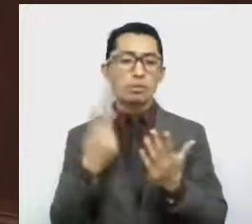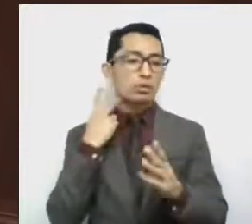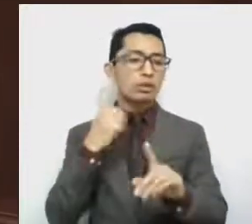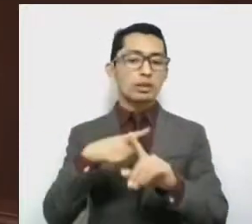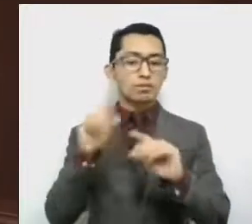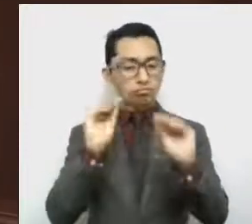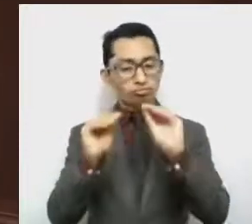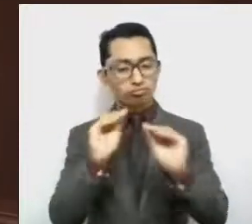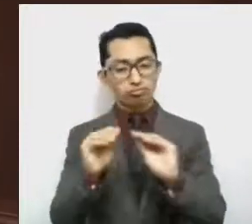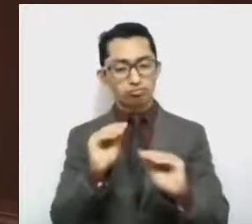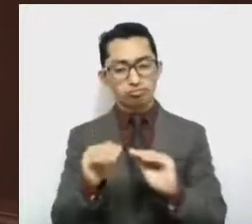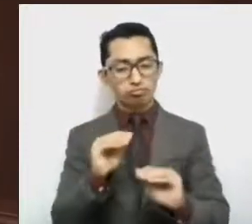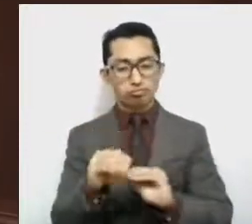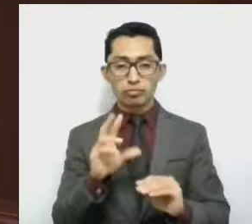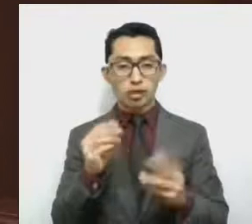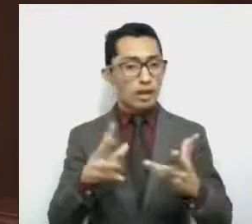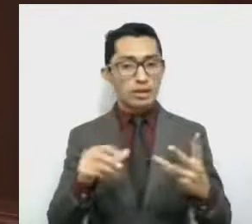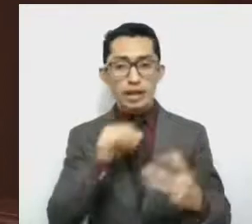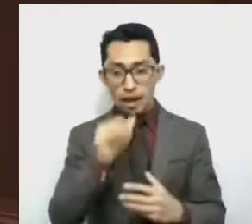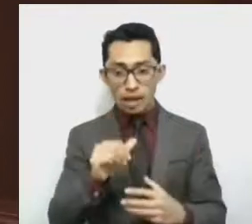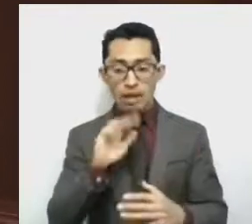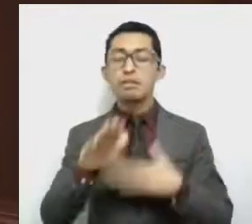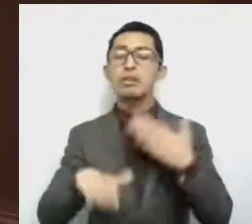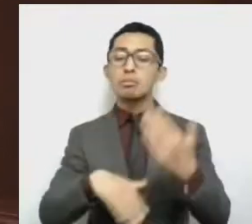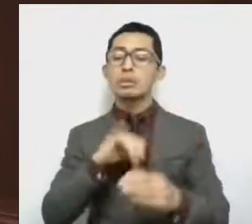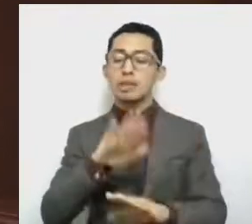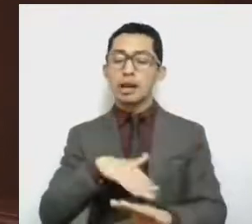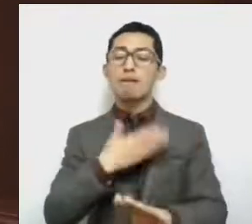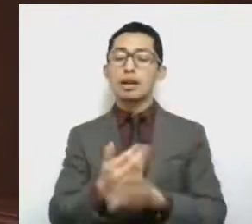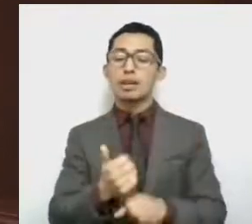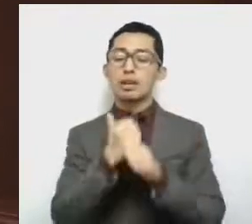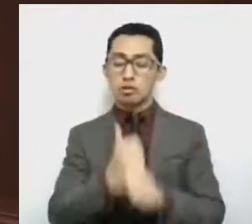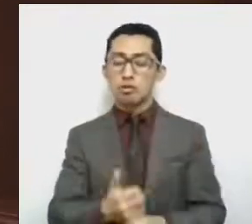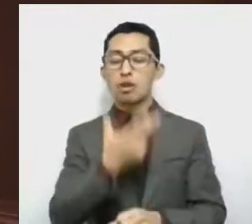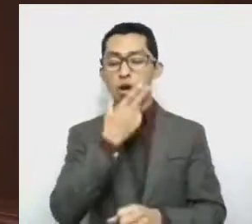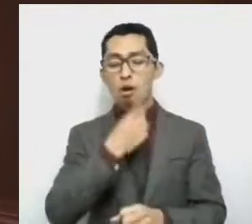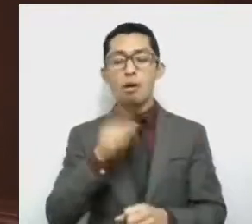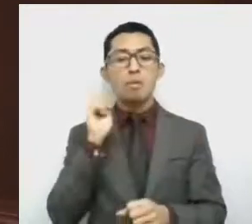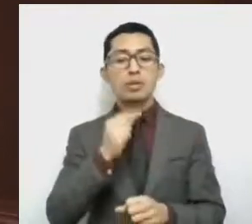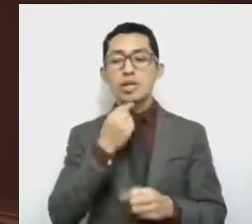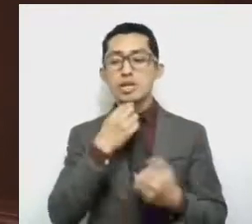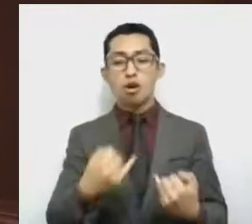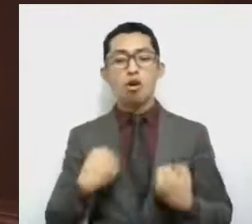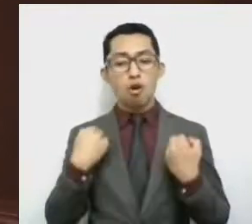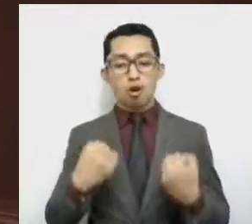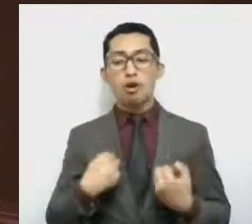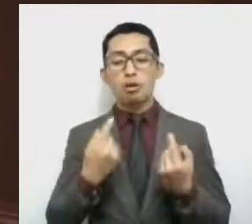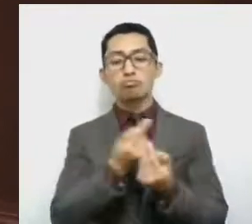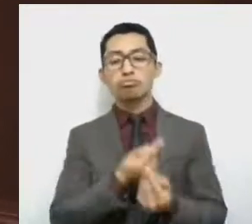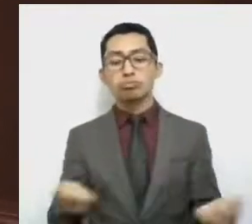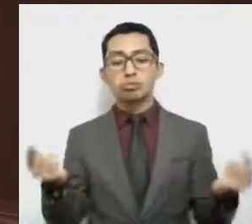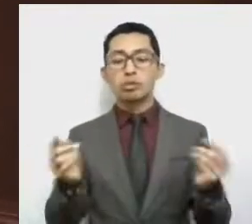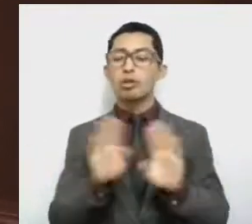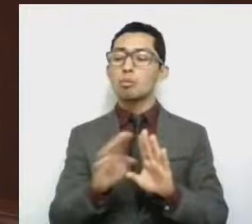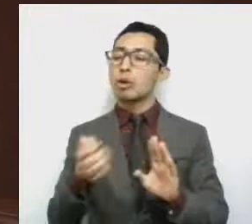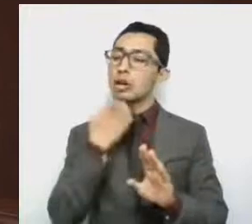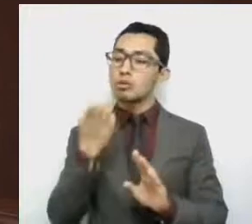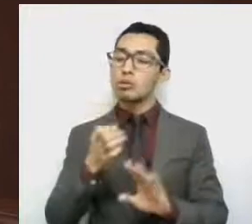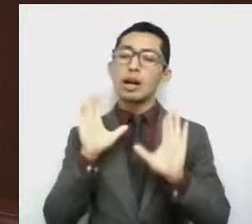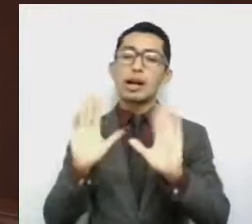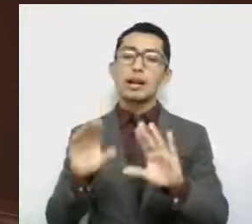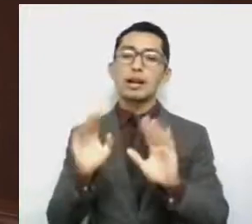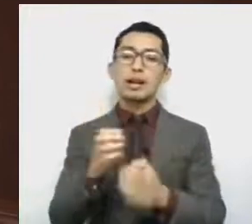habrá severas complicaciones para las niñas, niños y jóvenes que estén recibiendo educación y